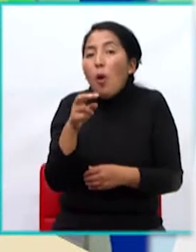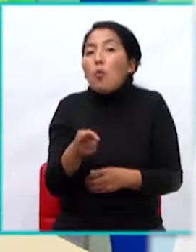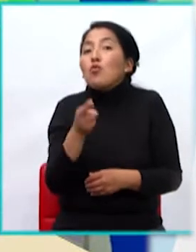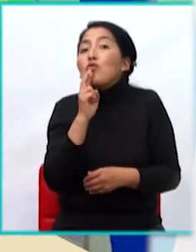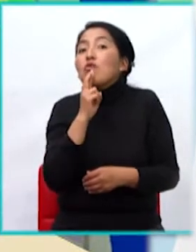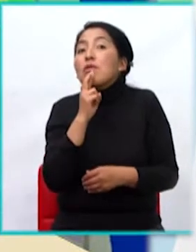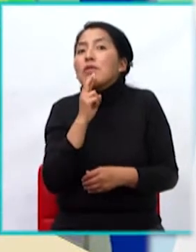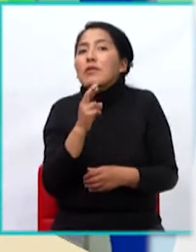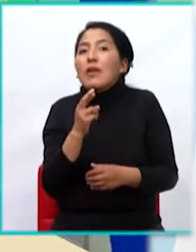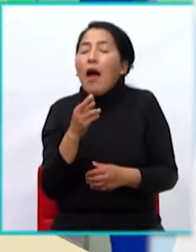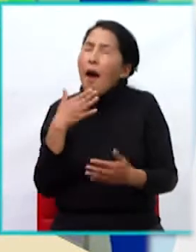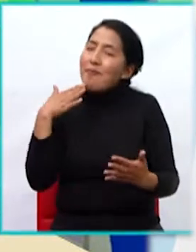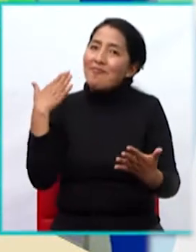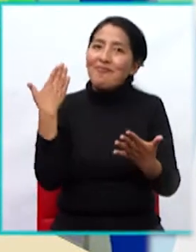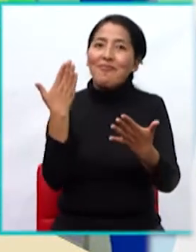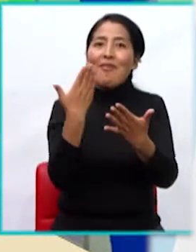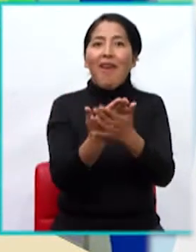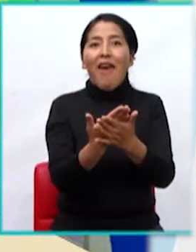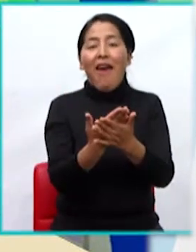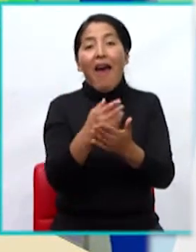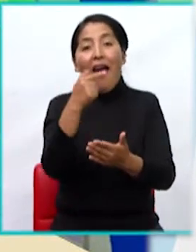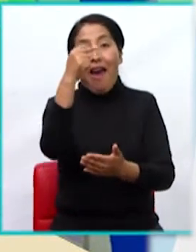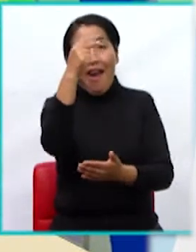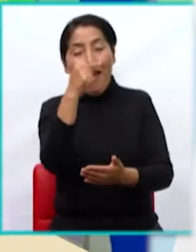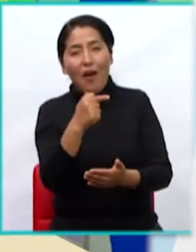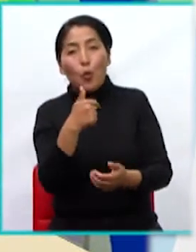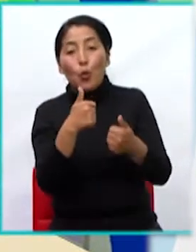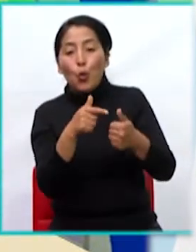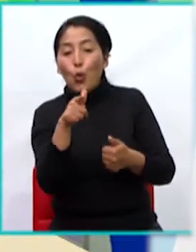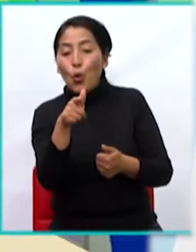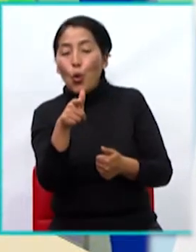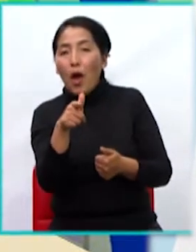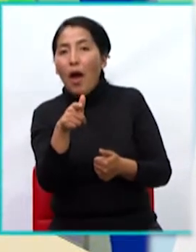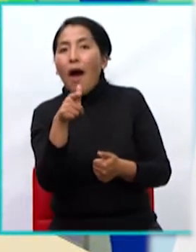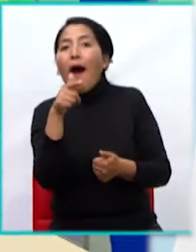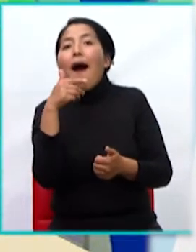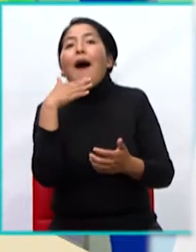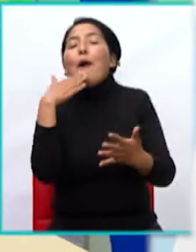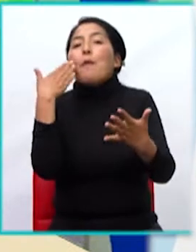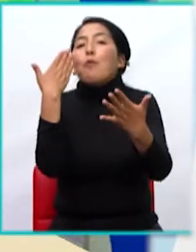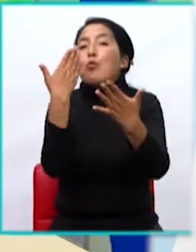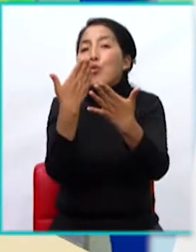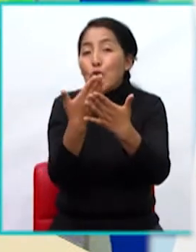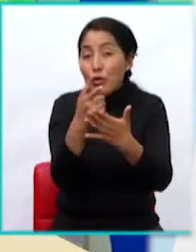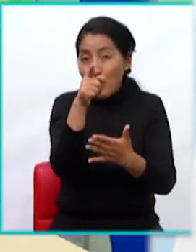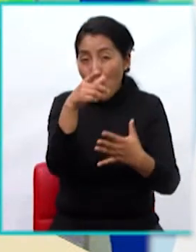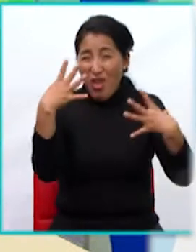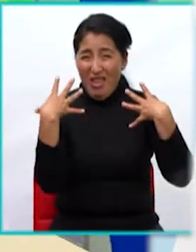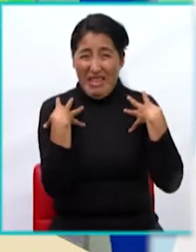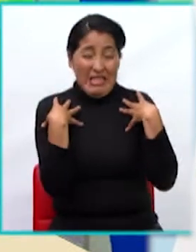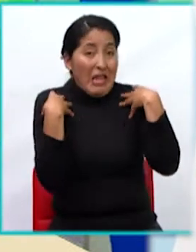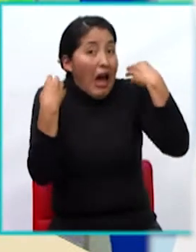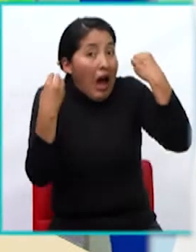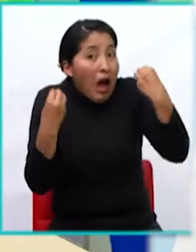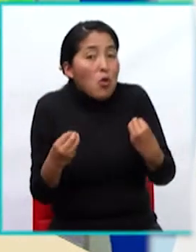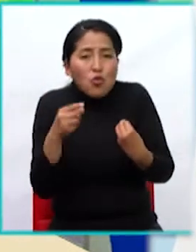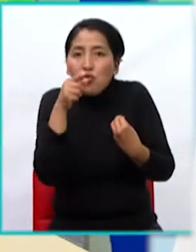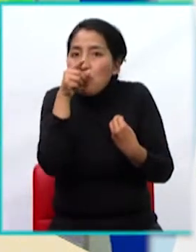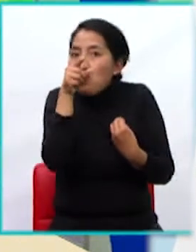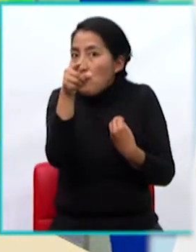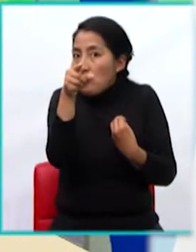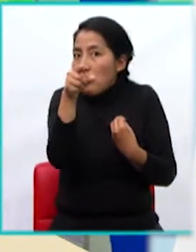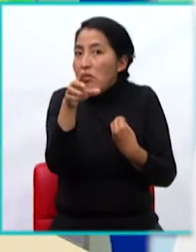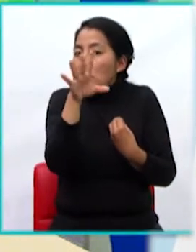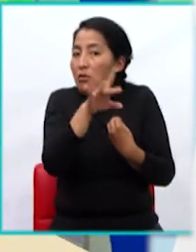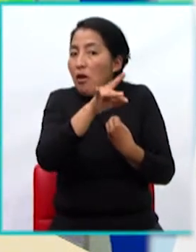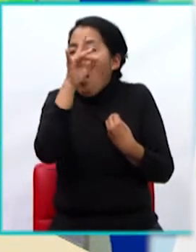Muy bien. Si se trata de que sea algo saludable, tenemos que escoger el